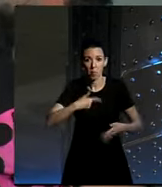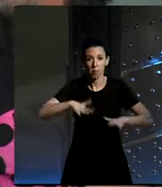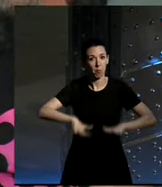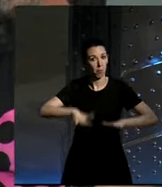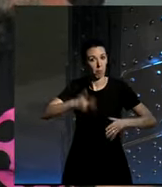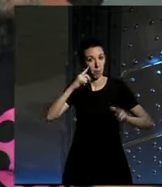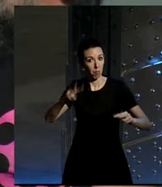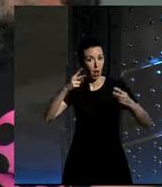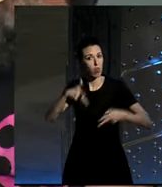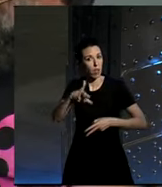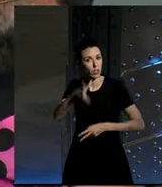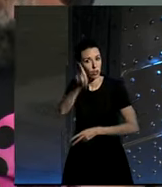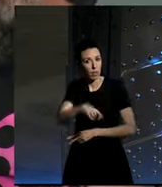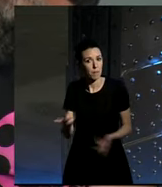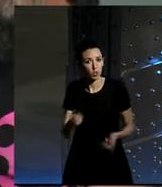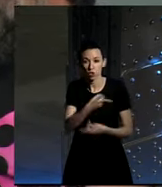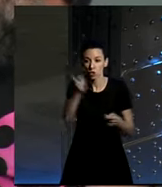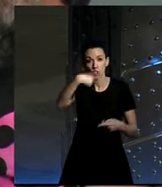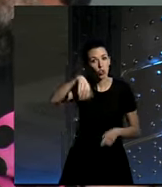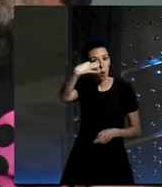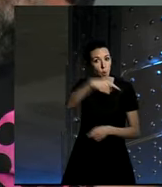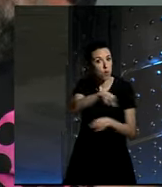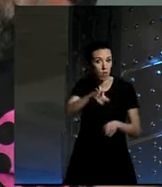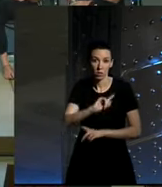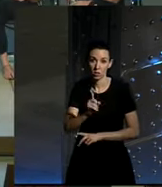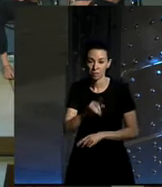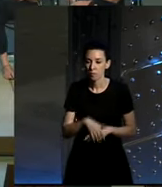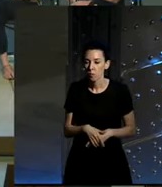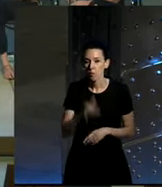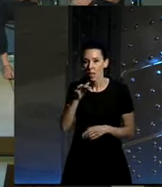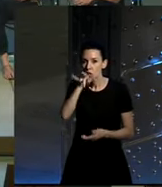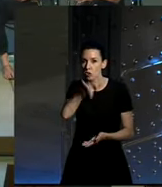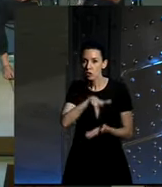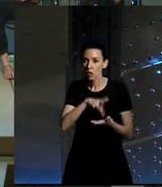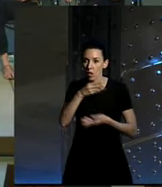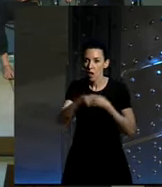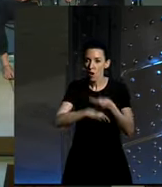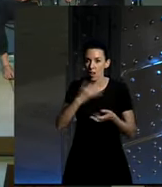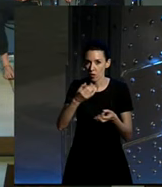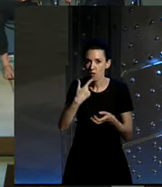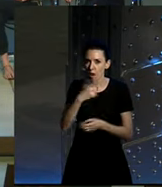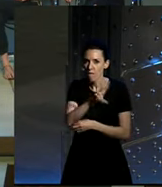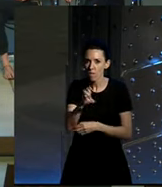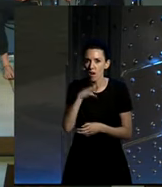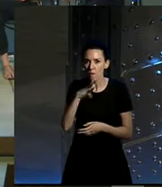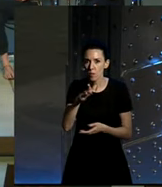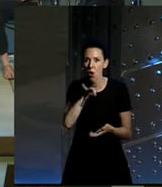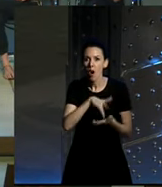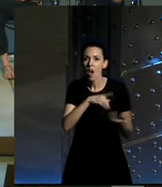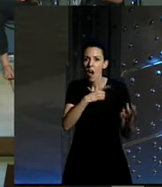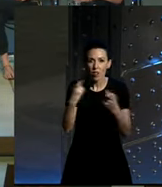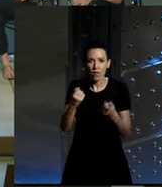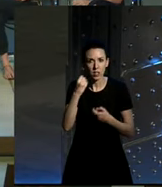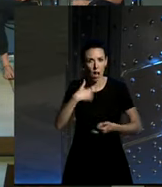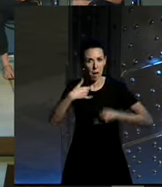tenemos nuestros derechos también no solo vosotros también en el momento que se empezó a hacer tenía muchísimo sentido porque hacía falta empoderar a los